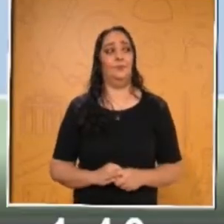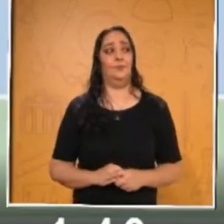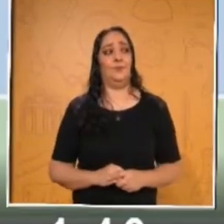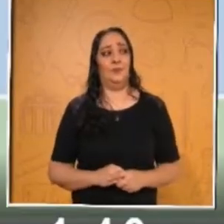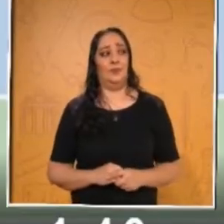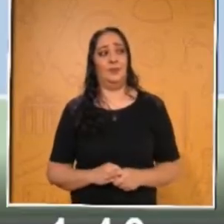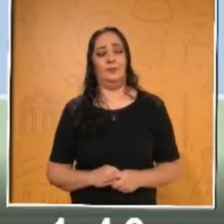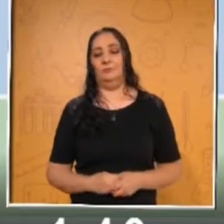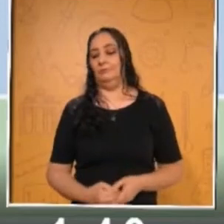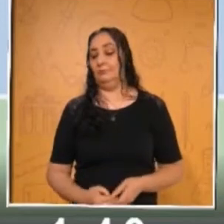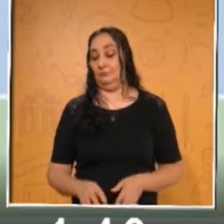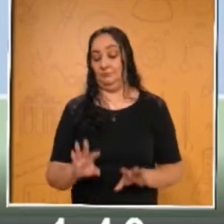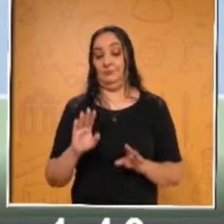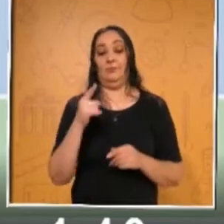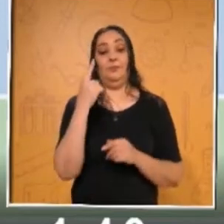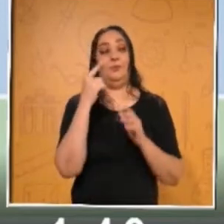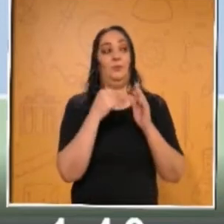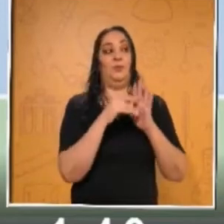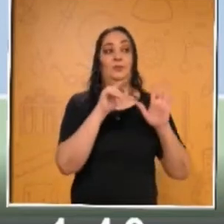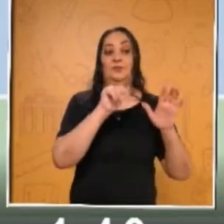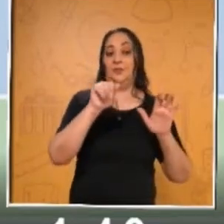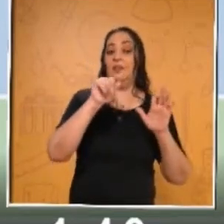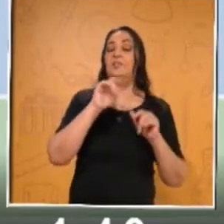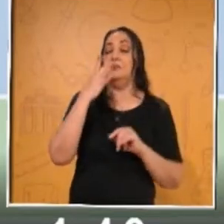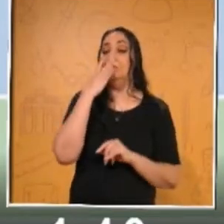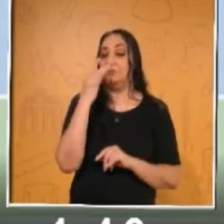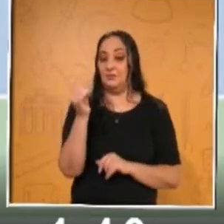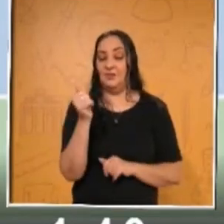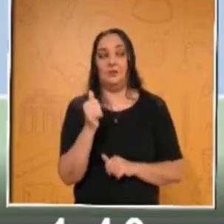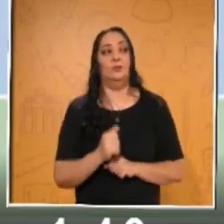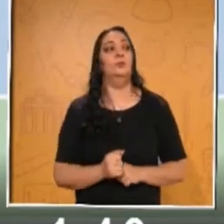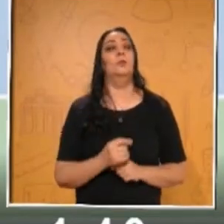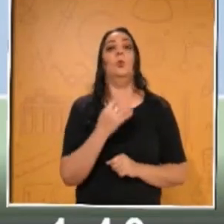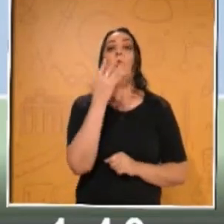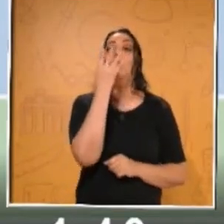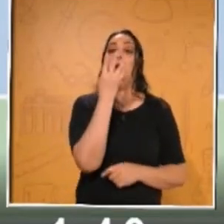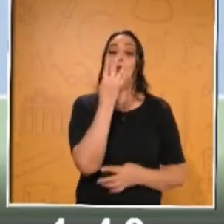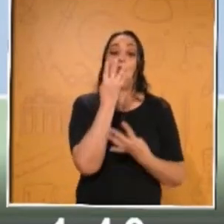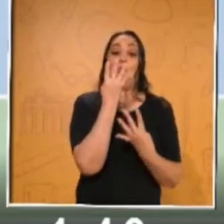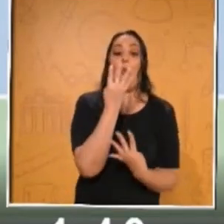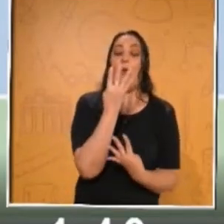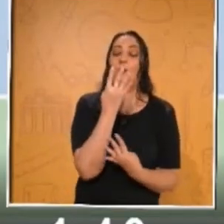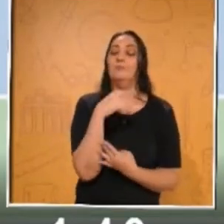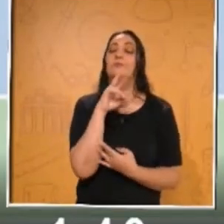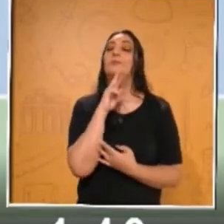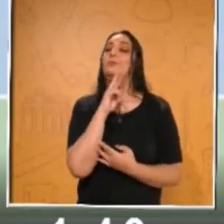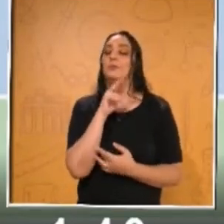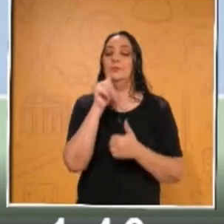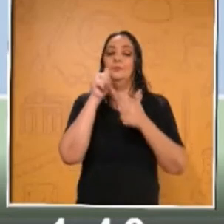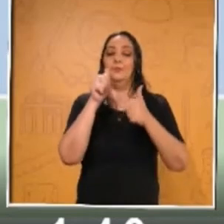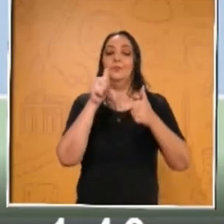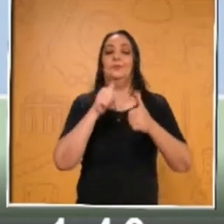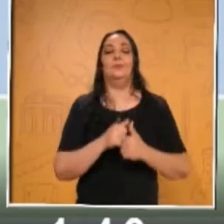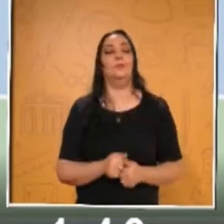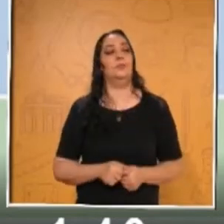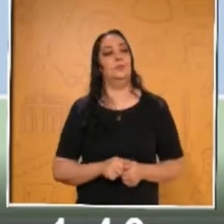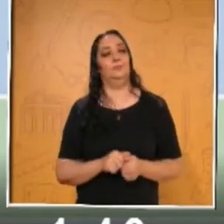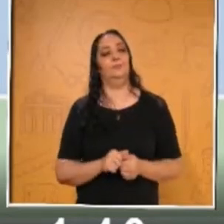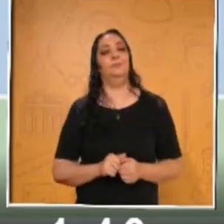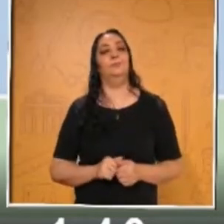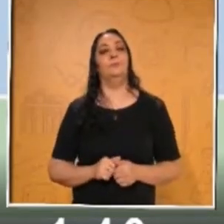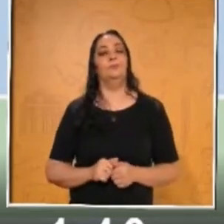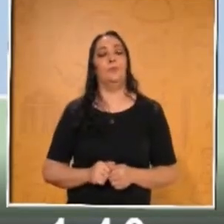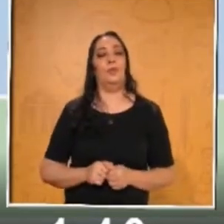Ahí está. Mira, mil seiscientos. Ay, muy bien. Cuatro cuartos era la respuesta correcta. Muy bien, niños, la mayoría la tocó bien.